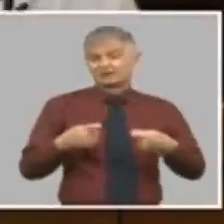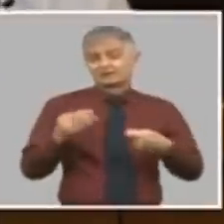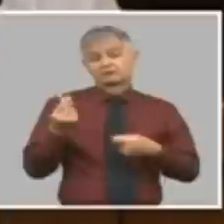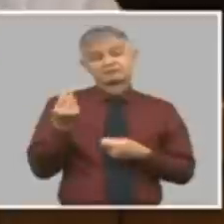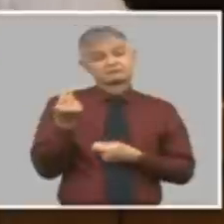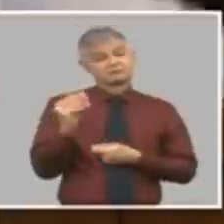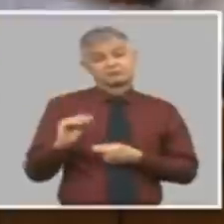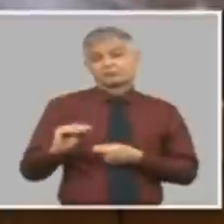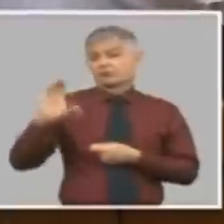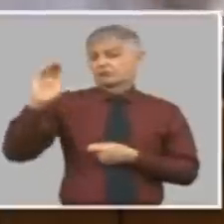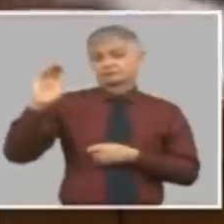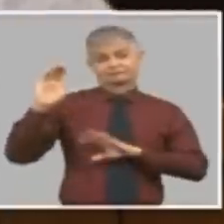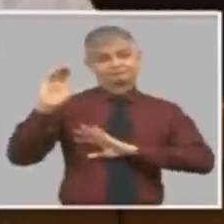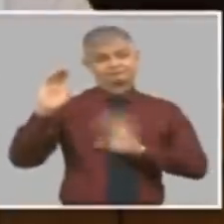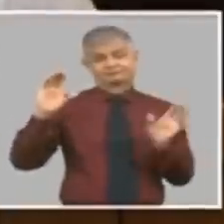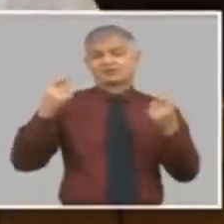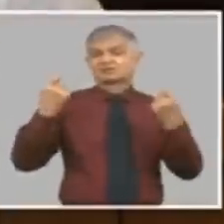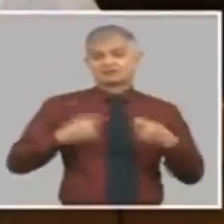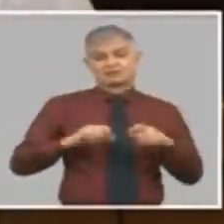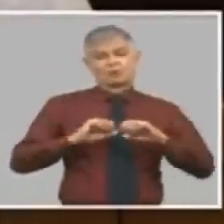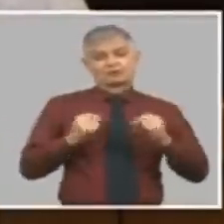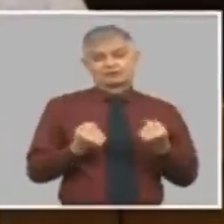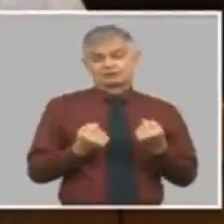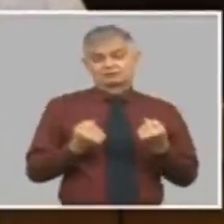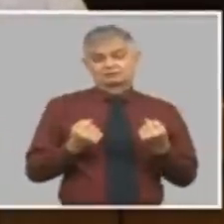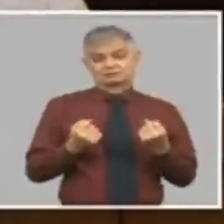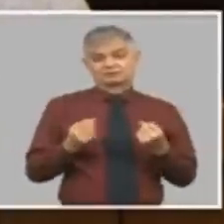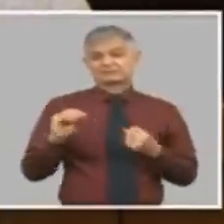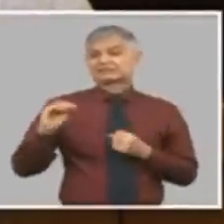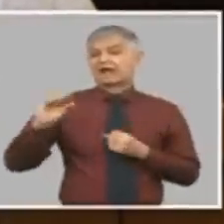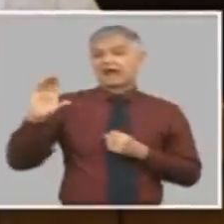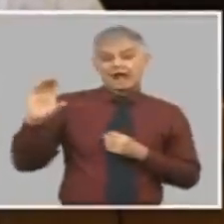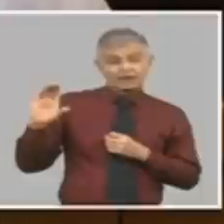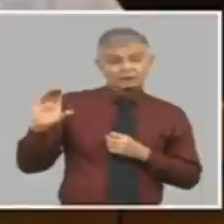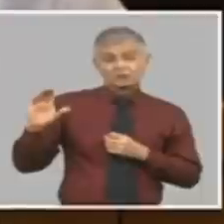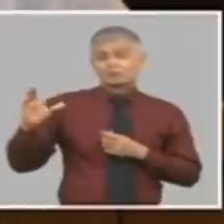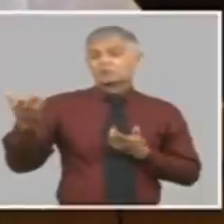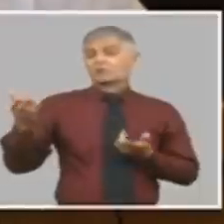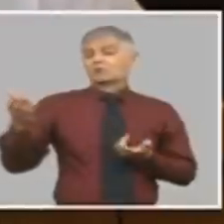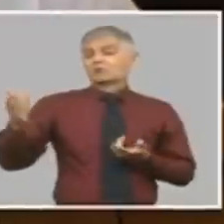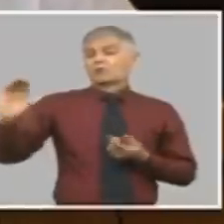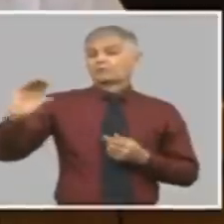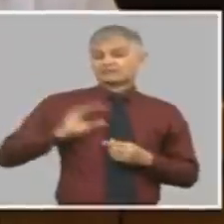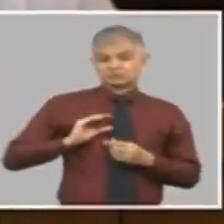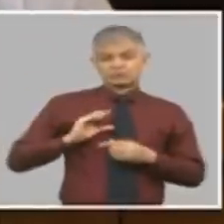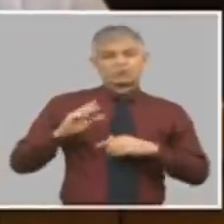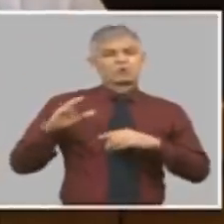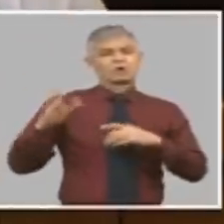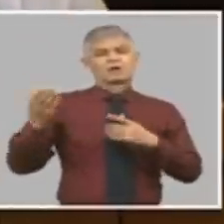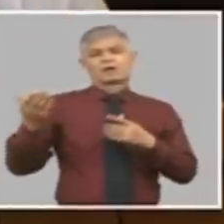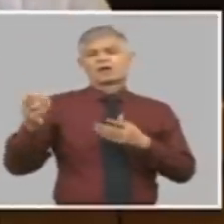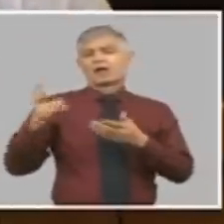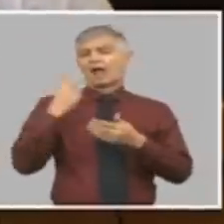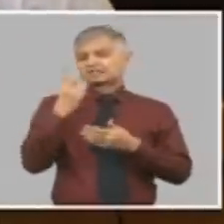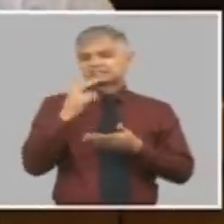asalariados y bueno ya dije pensiones y asistenciados entonces es una necesidad